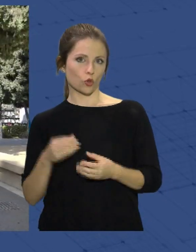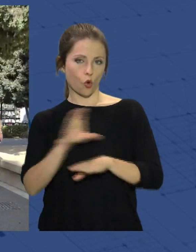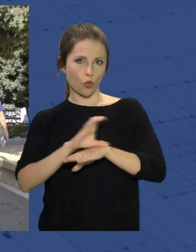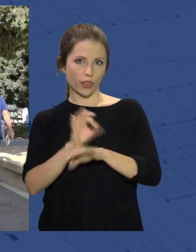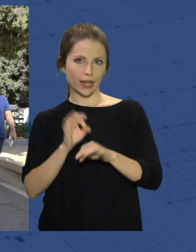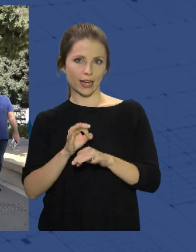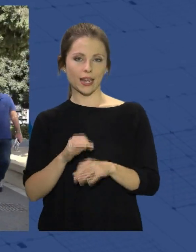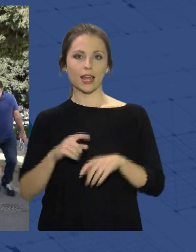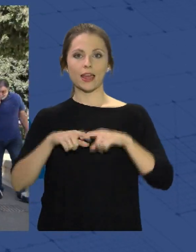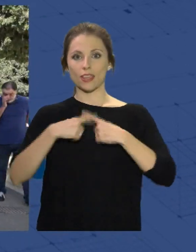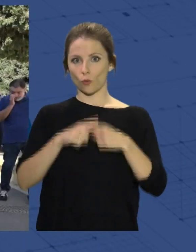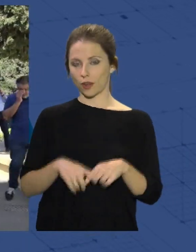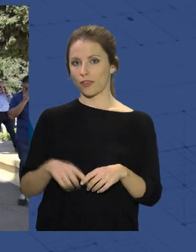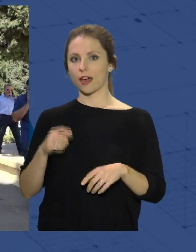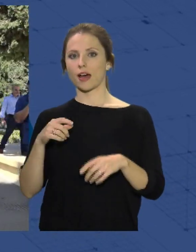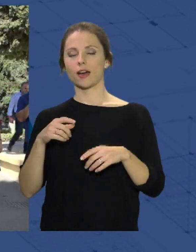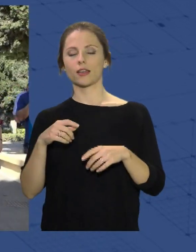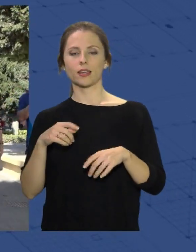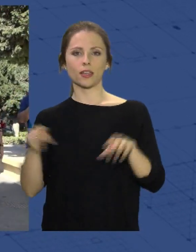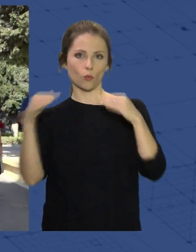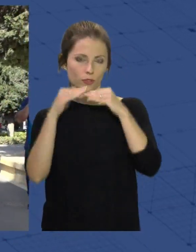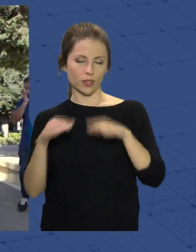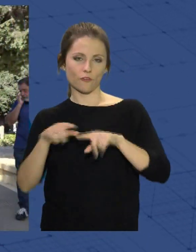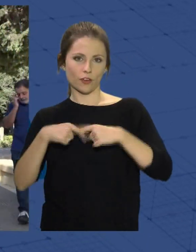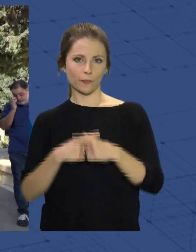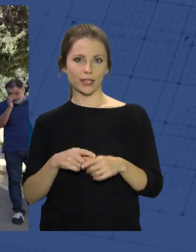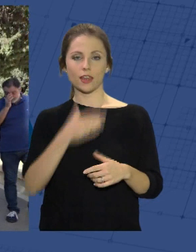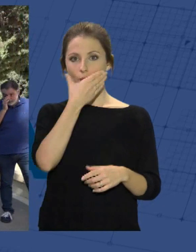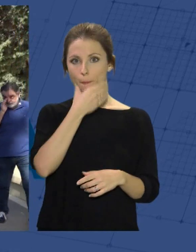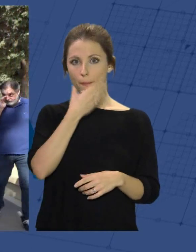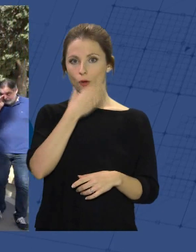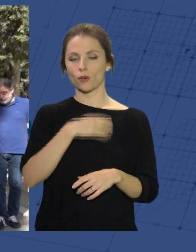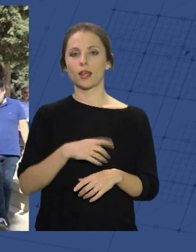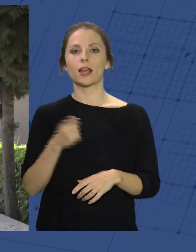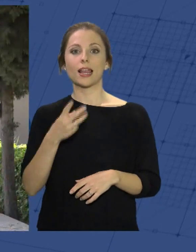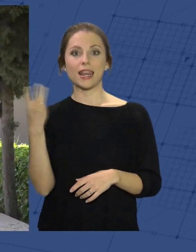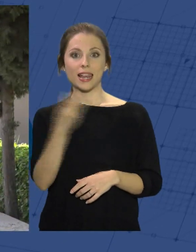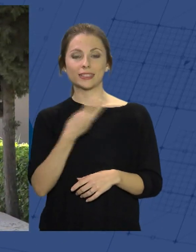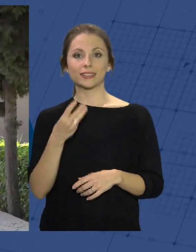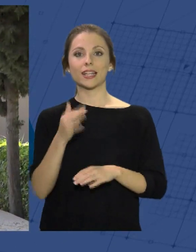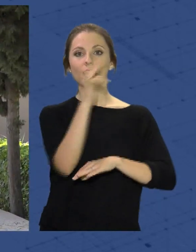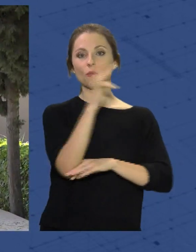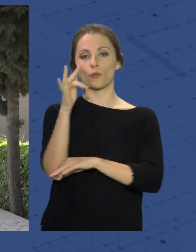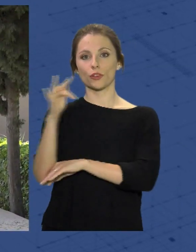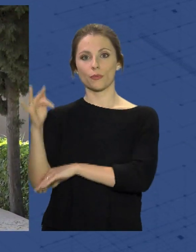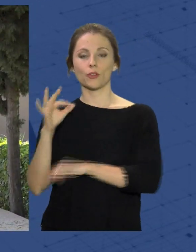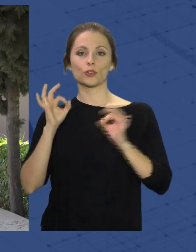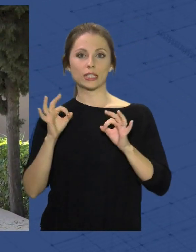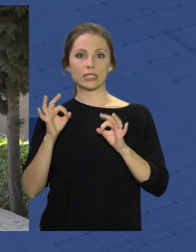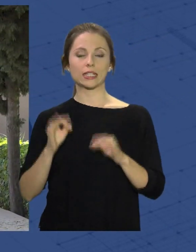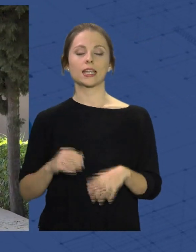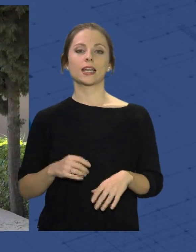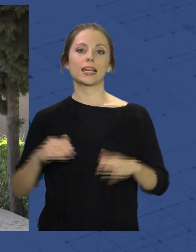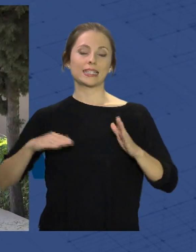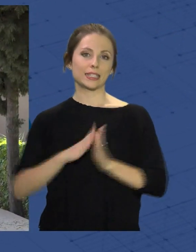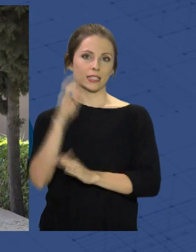Familia, Igualdad y Participación Ciudadana, Paola Lainez, visitaban el cementerio municipal de San José y Santa Adela, el mayor de la ciudad, para supervisar